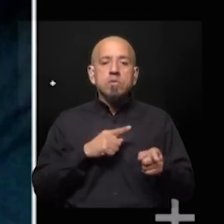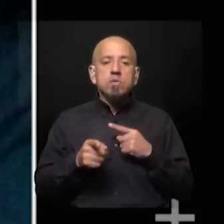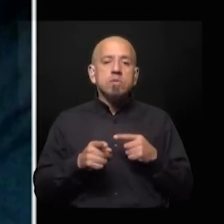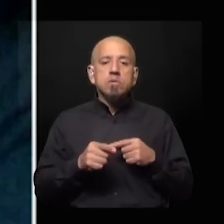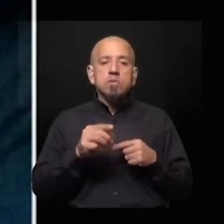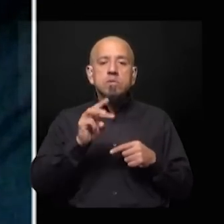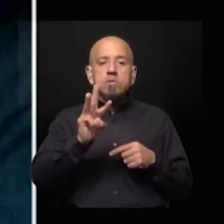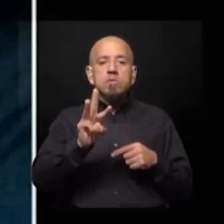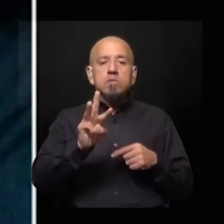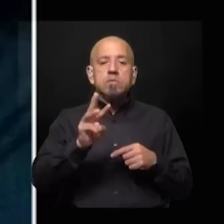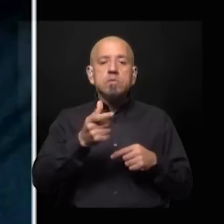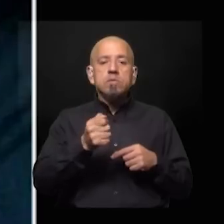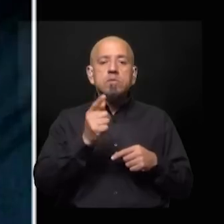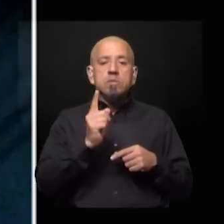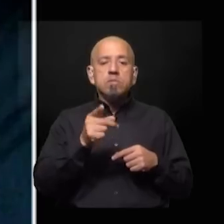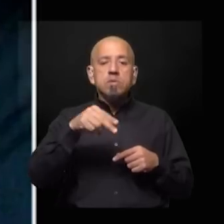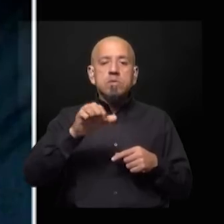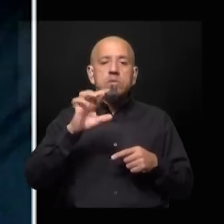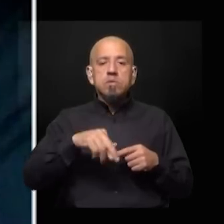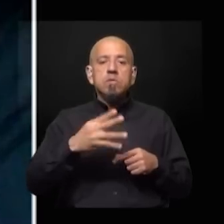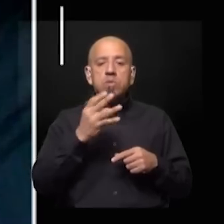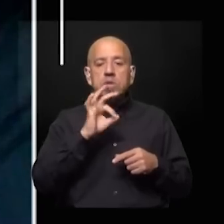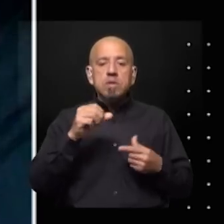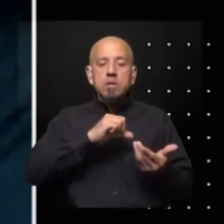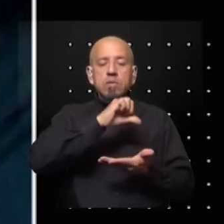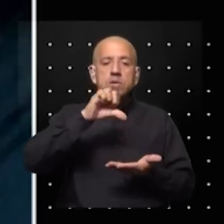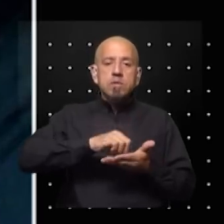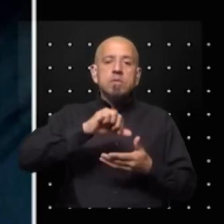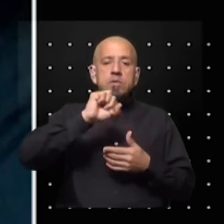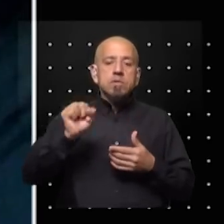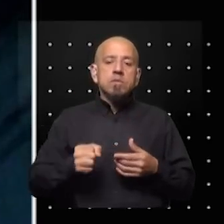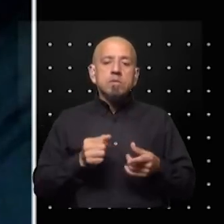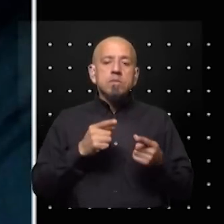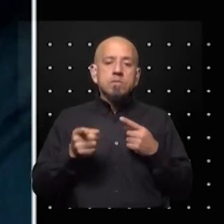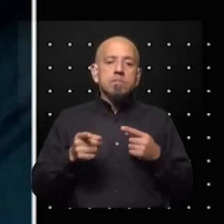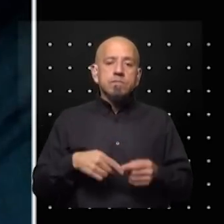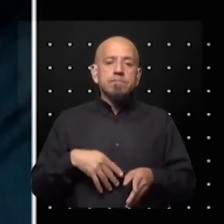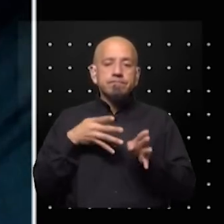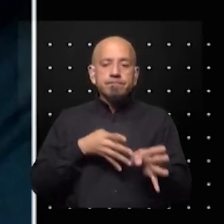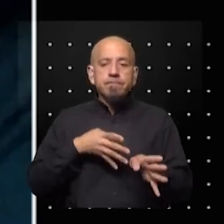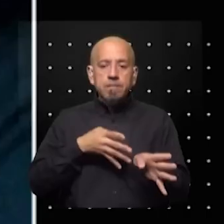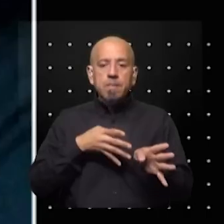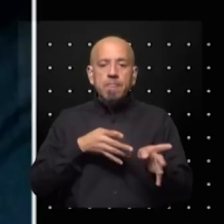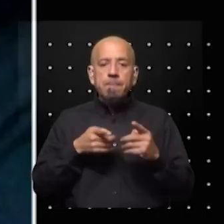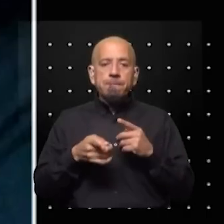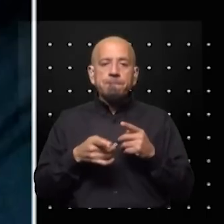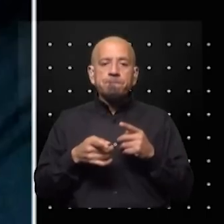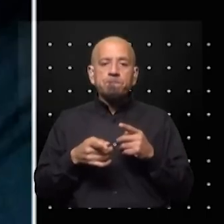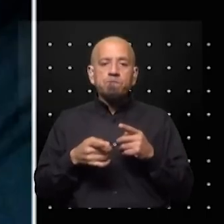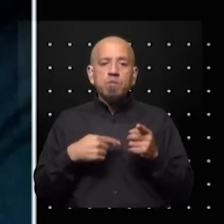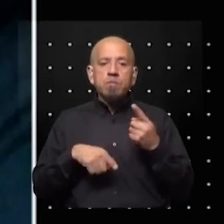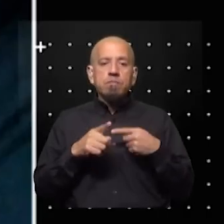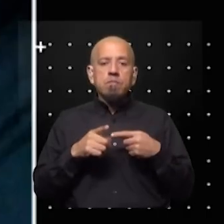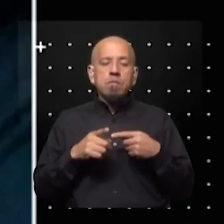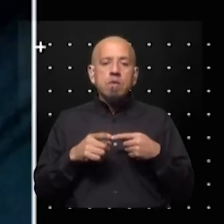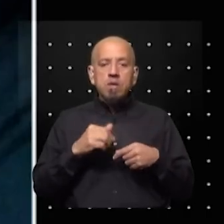está presente en 40 países africanos se estado presente en las guerras en la disputa que ha habido por los